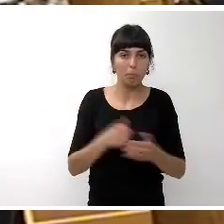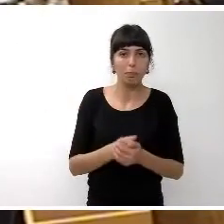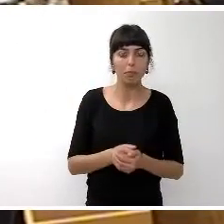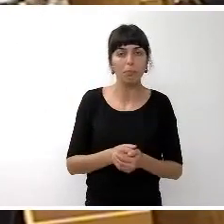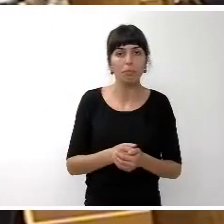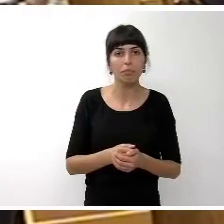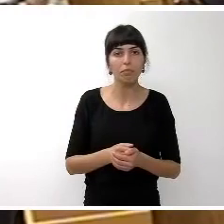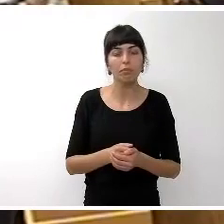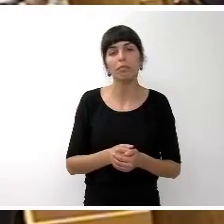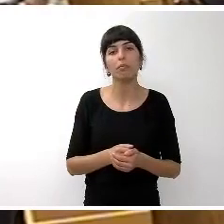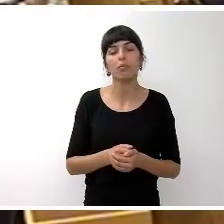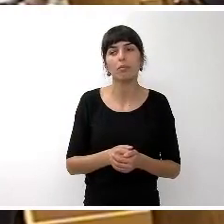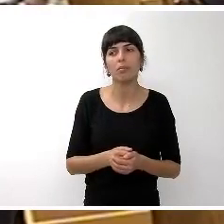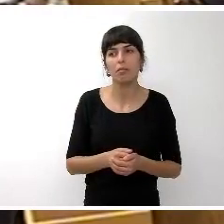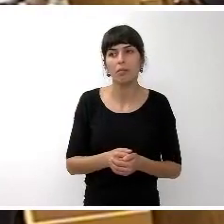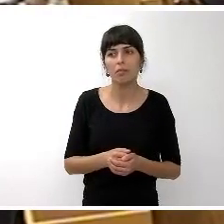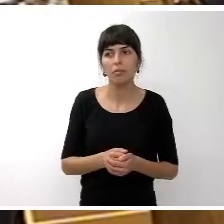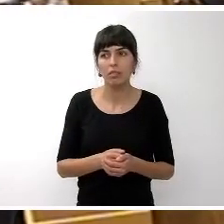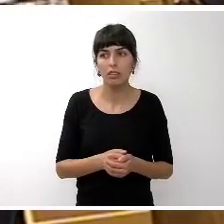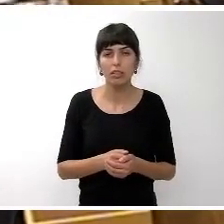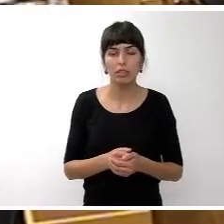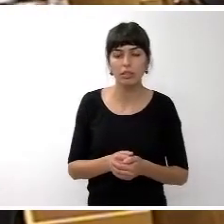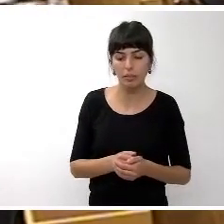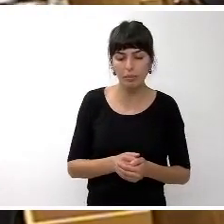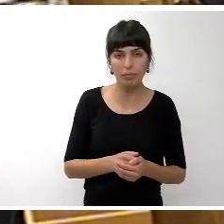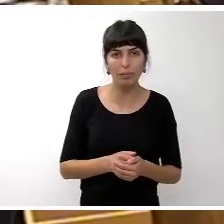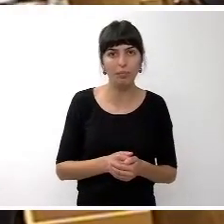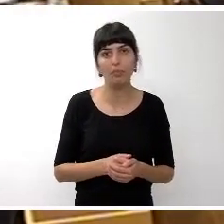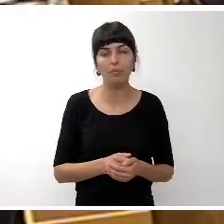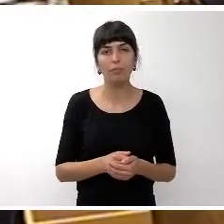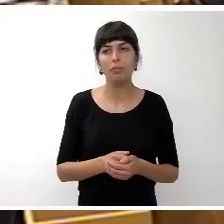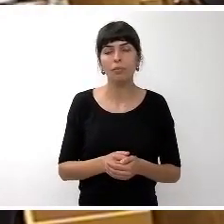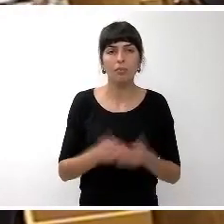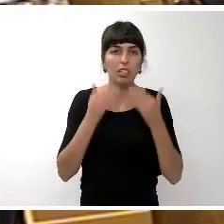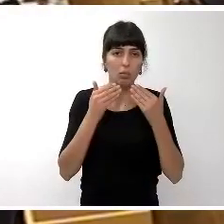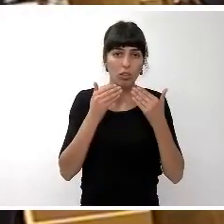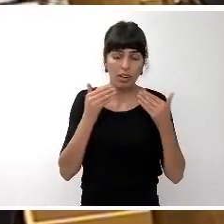excepcionalmente ya ha sido con bastante antelación pero vamos no es la norma el que eso ocurra así muchas gracias